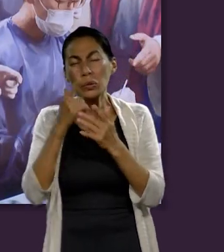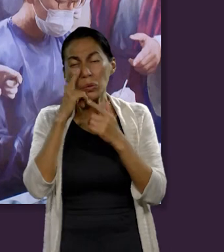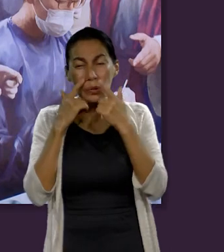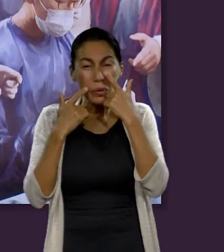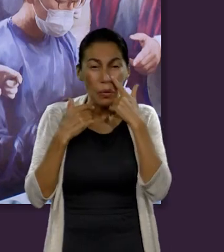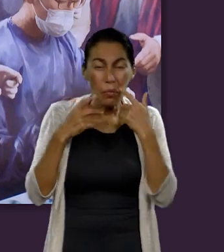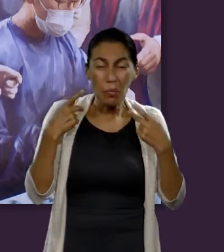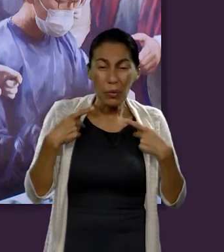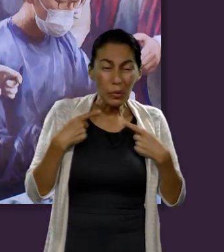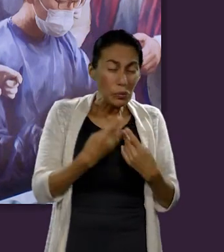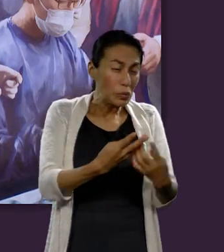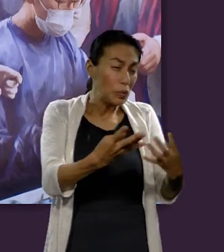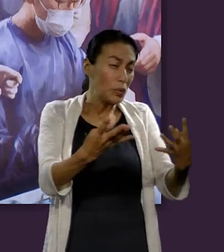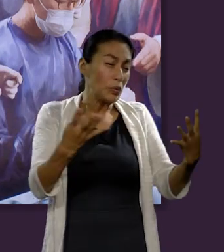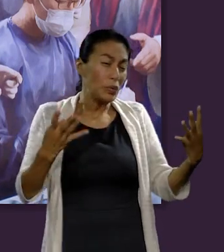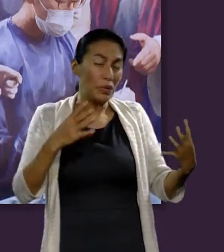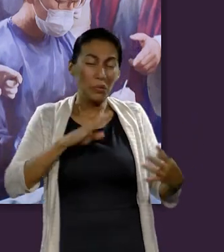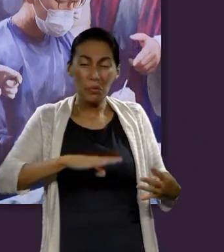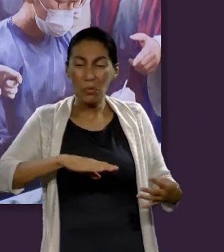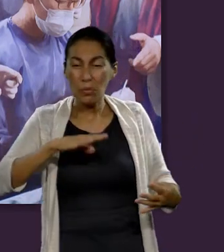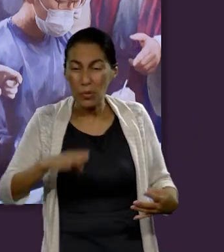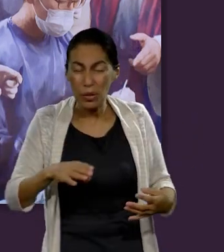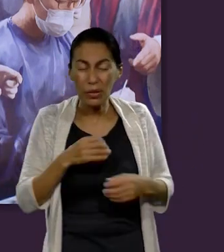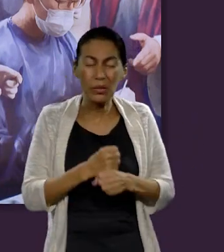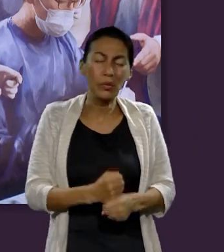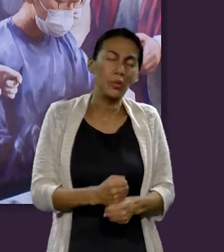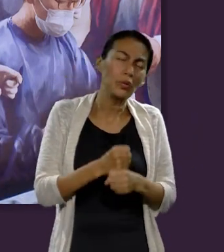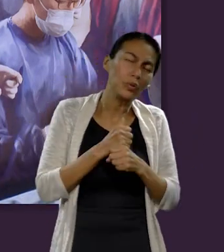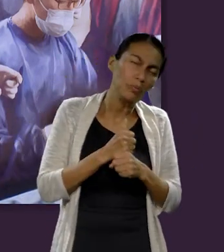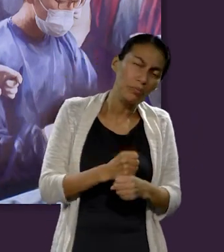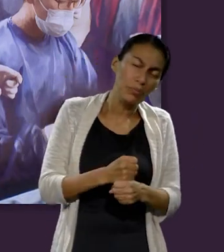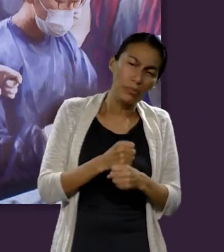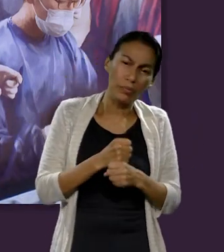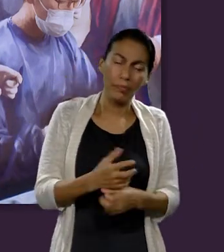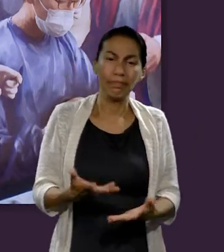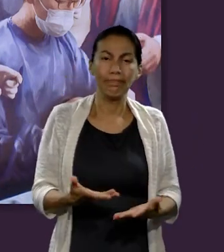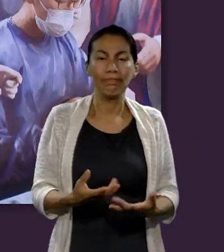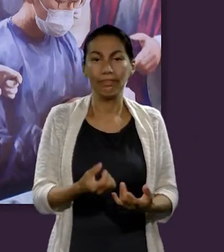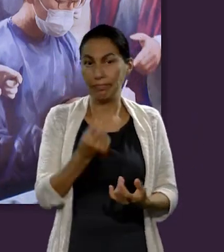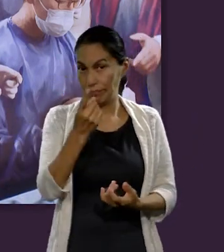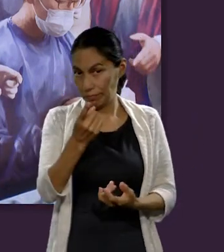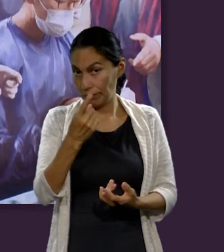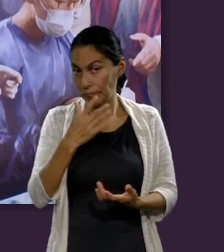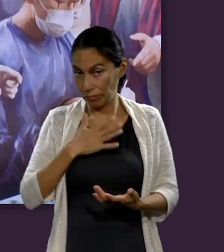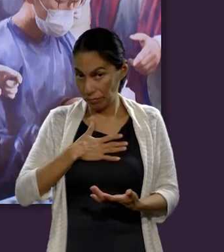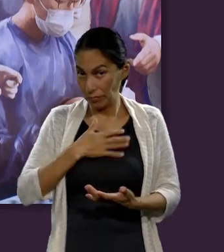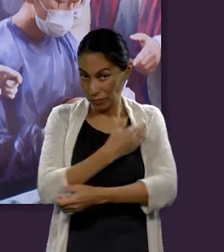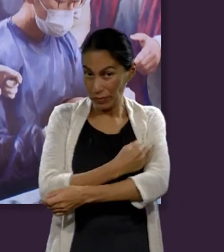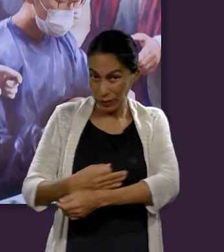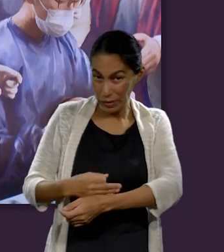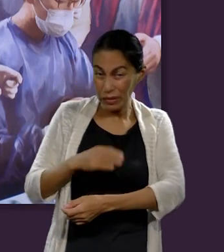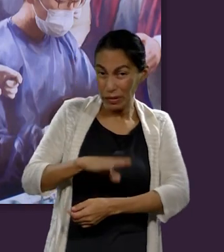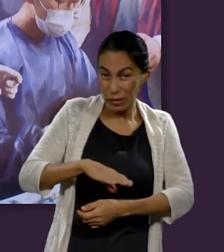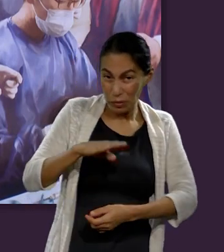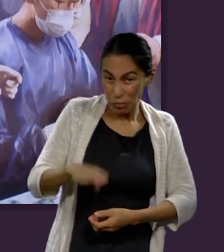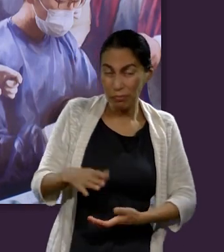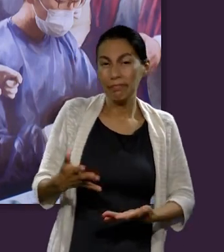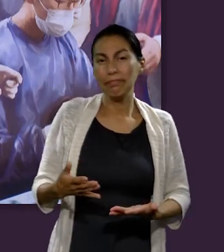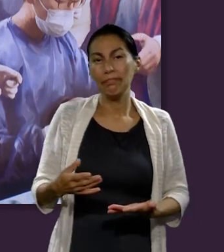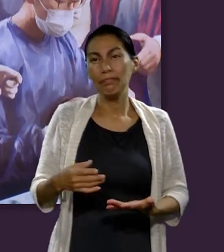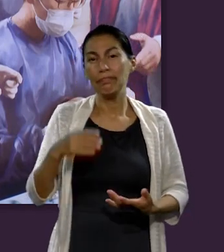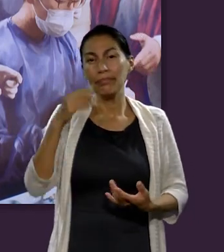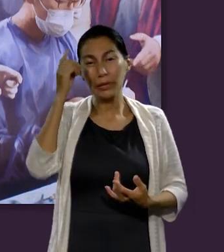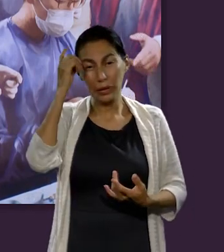historia por tantos seres queridos que se han perdido por incluso por los tuyos por los míos